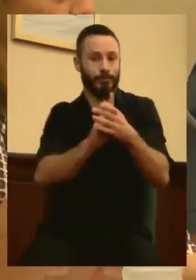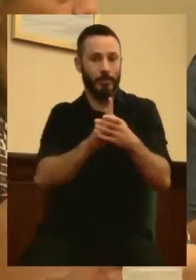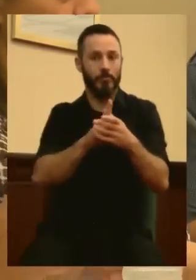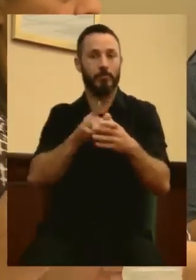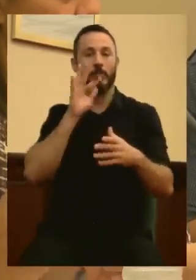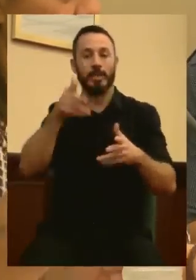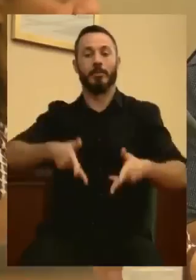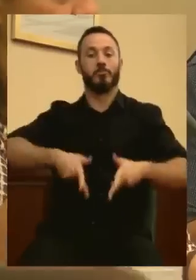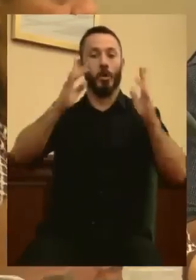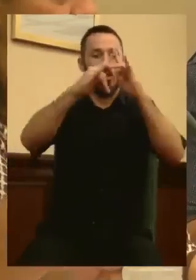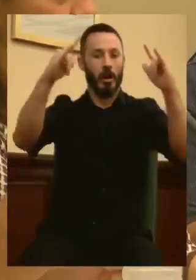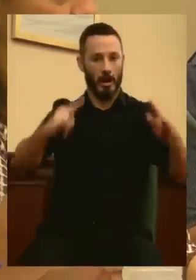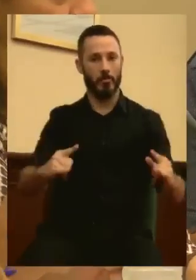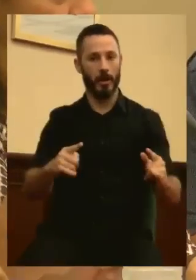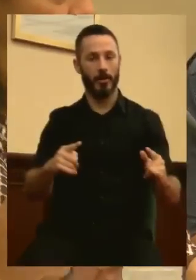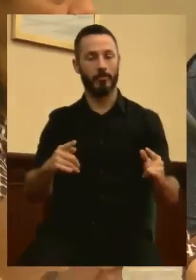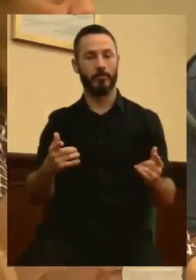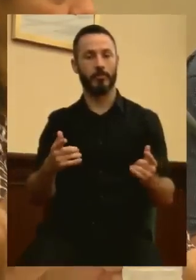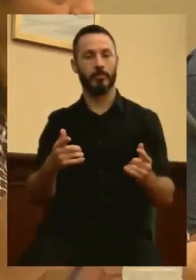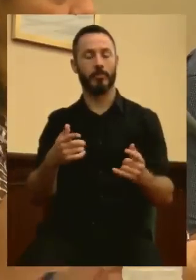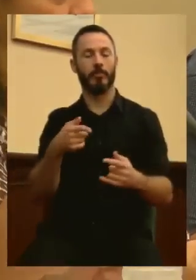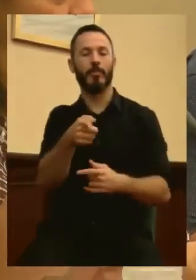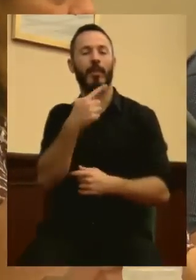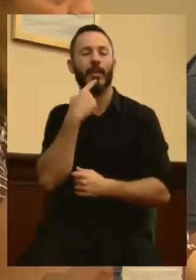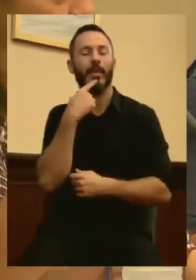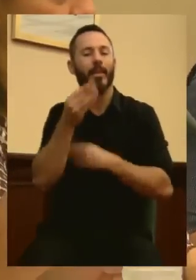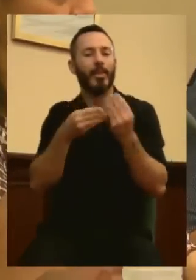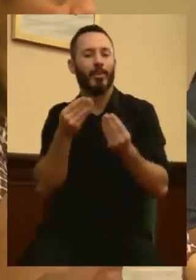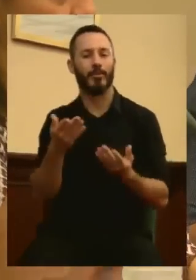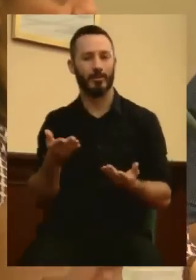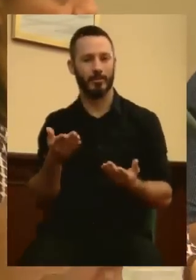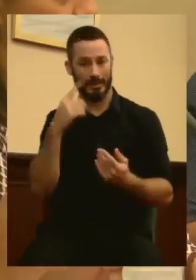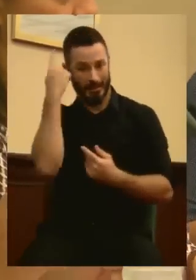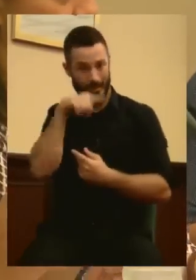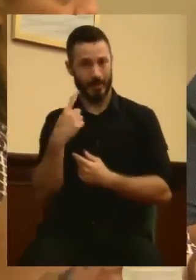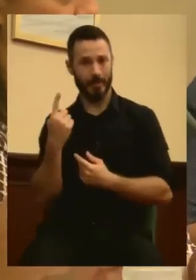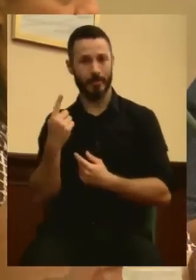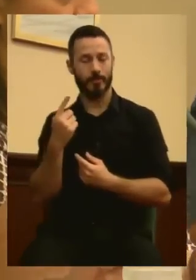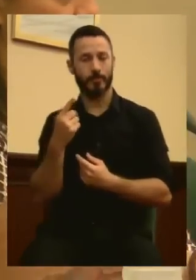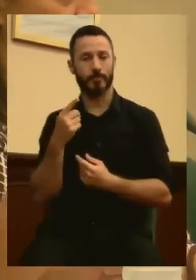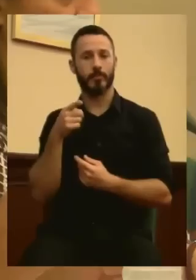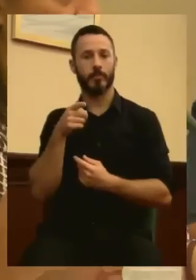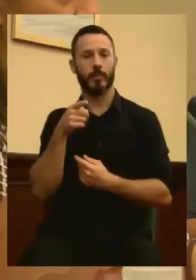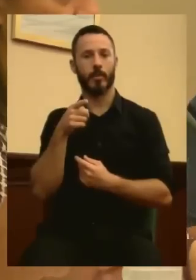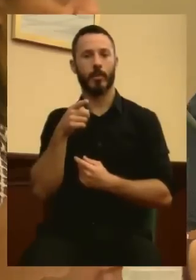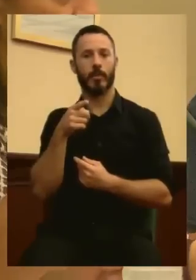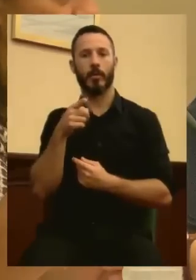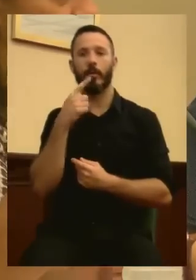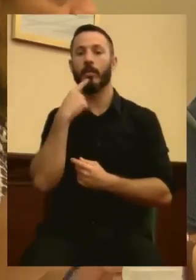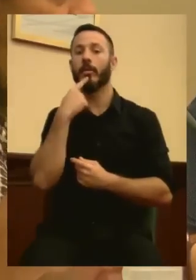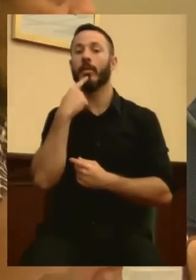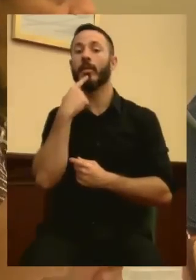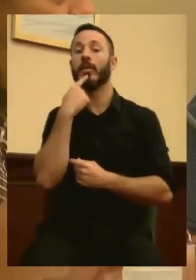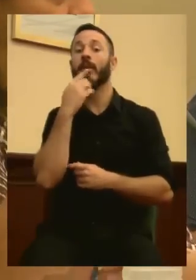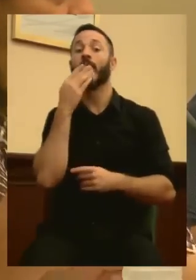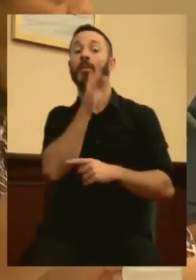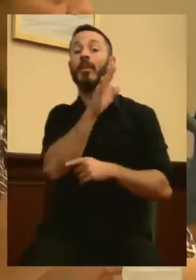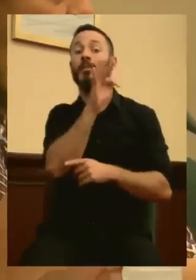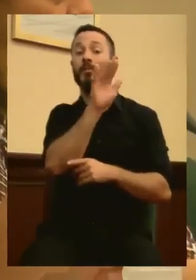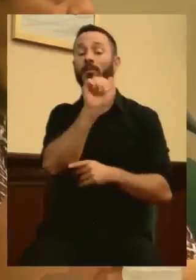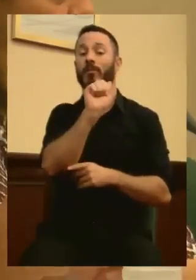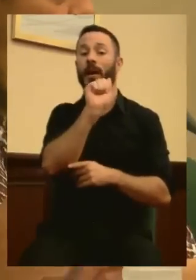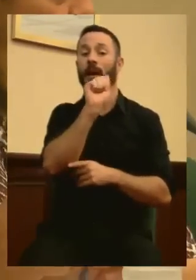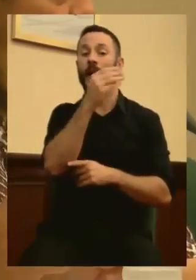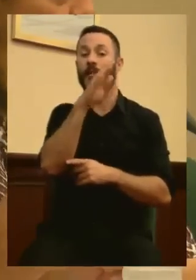concedió la carpa? ¿Saben lo que hizo? Pues mire, se dedicó a acusar al representante de FABEM de tener